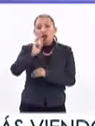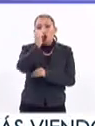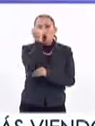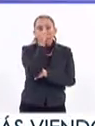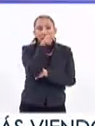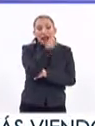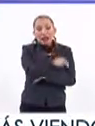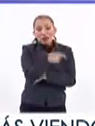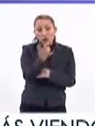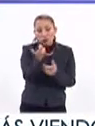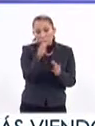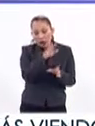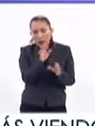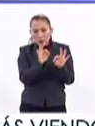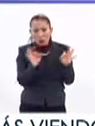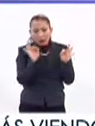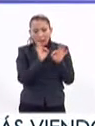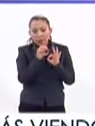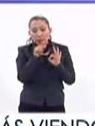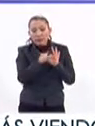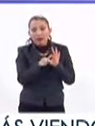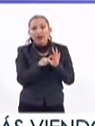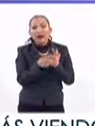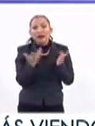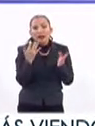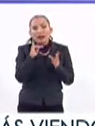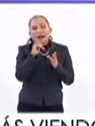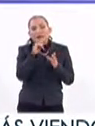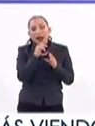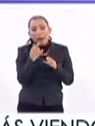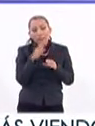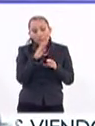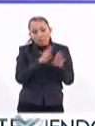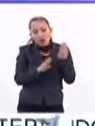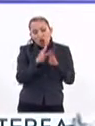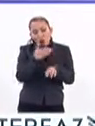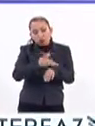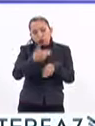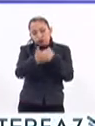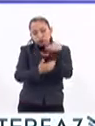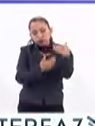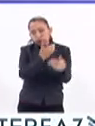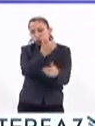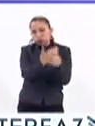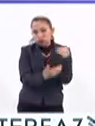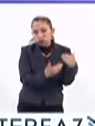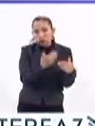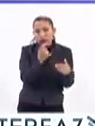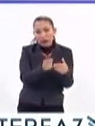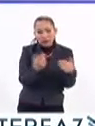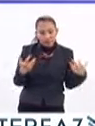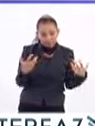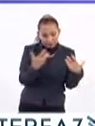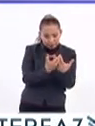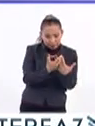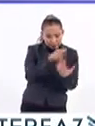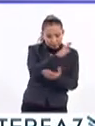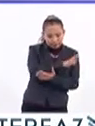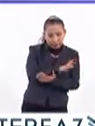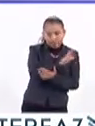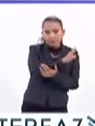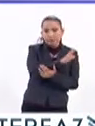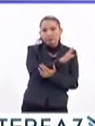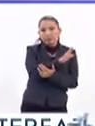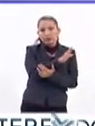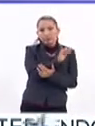donde una parte fundamental son la ingeniería de bioprocesos. Esto significa combinar aspectos de